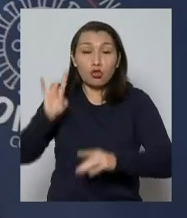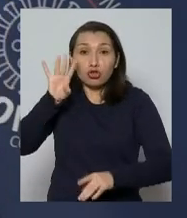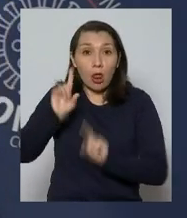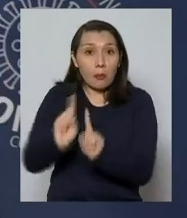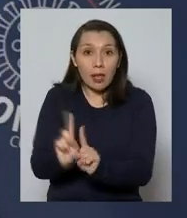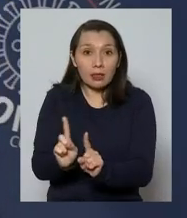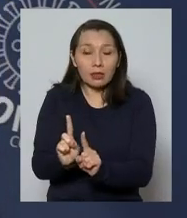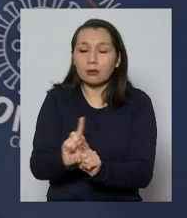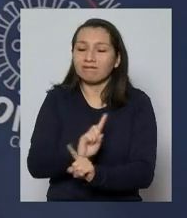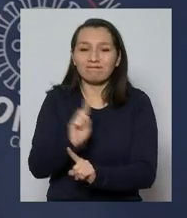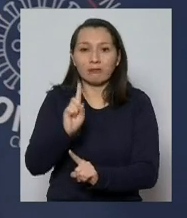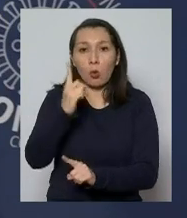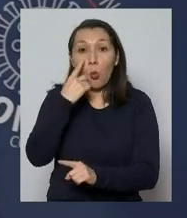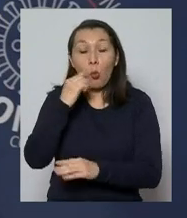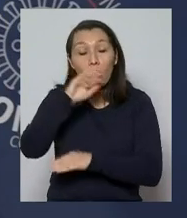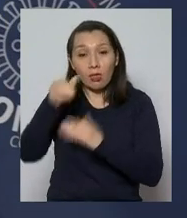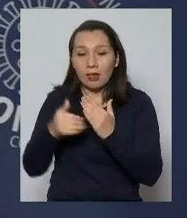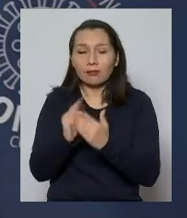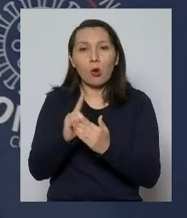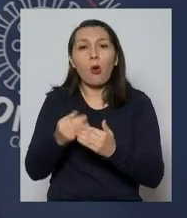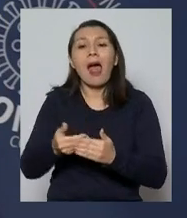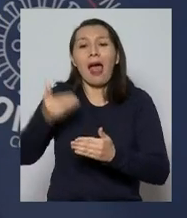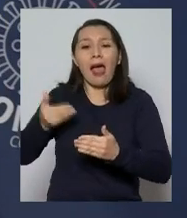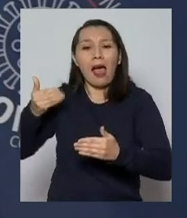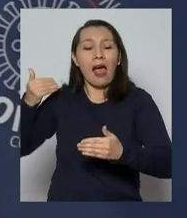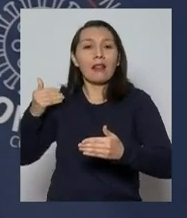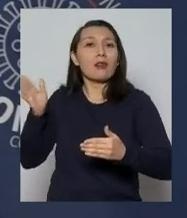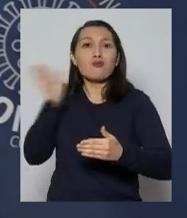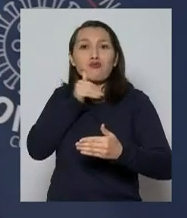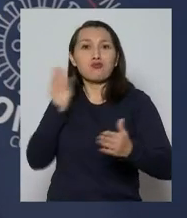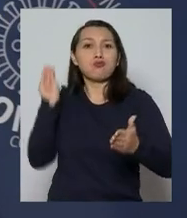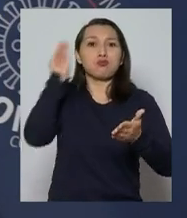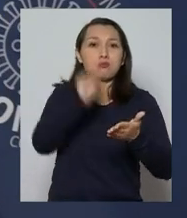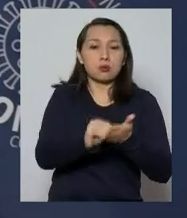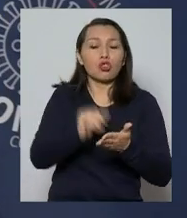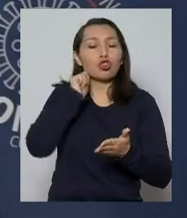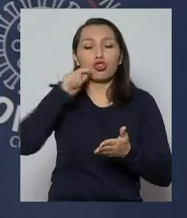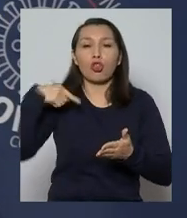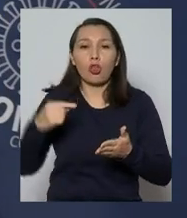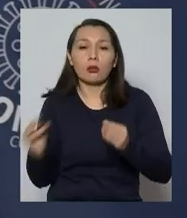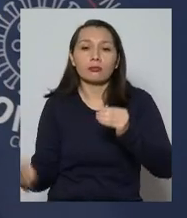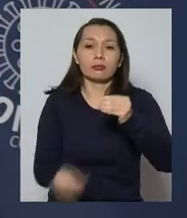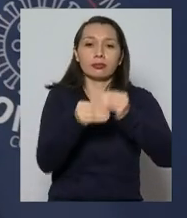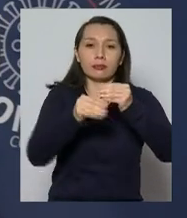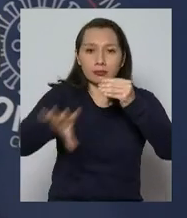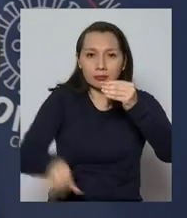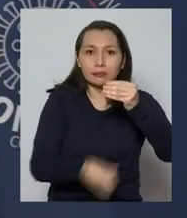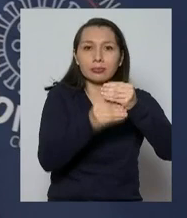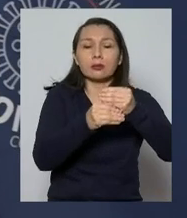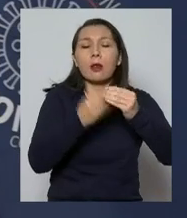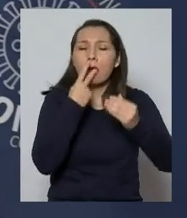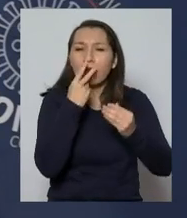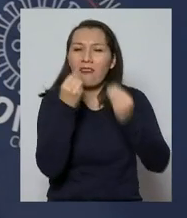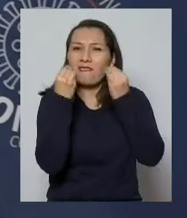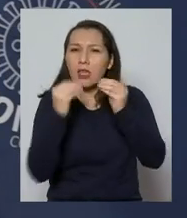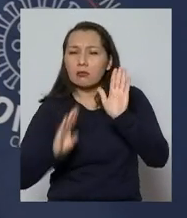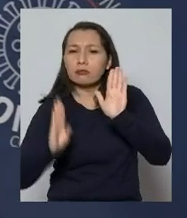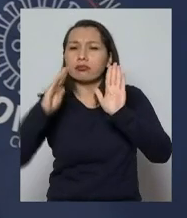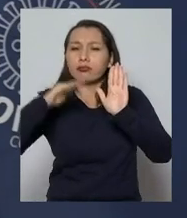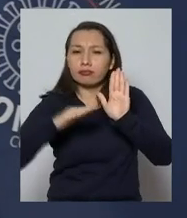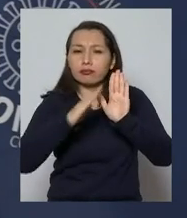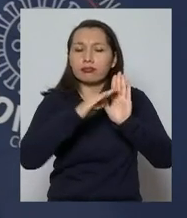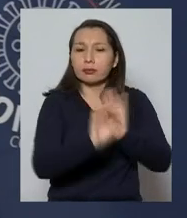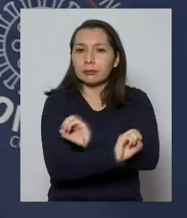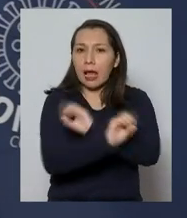que en días anteriores. Y eso se va a ir actualizando diariamente para poder hacer esta trazabilidad de la manera